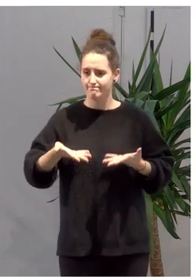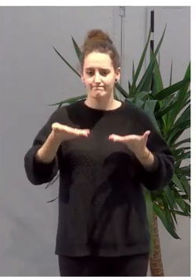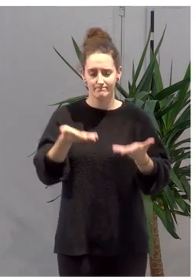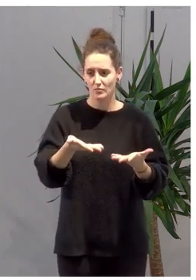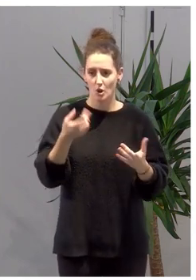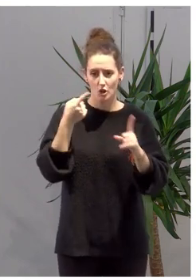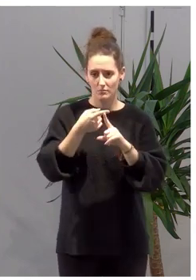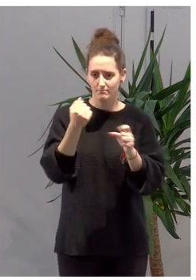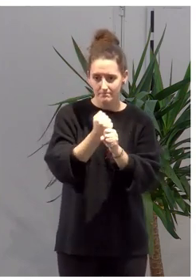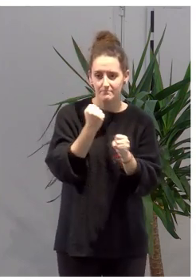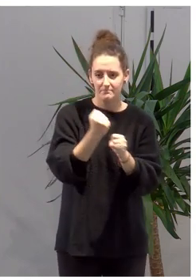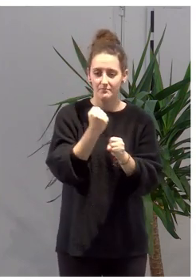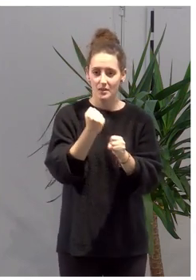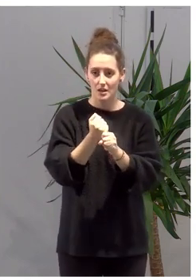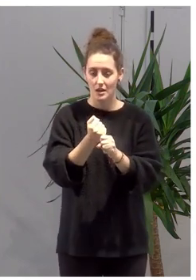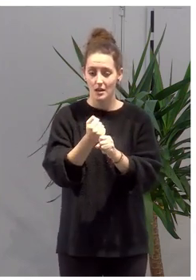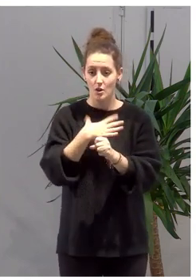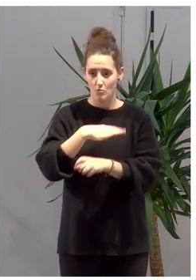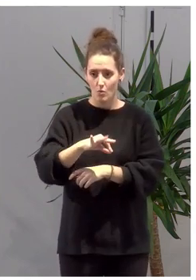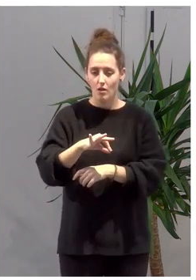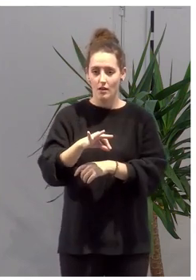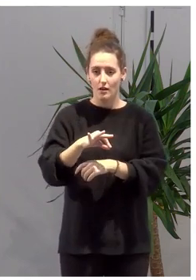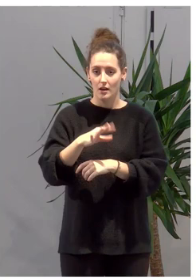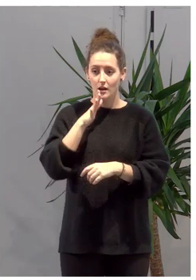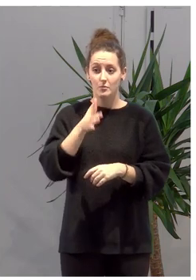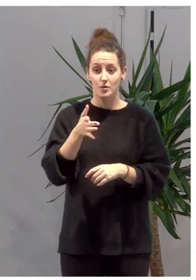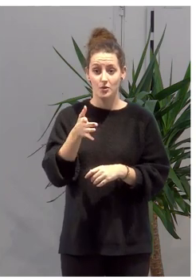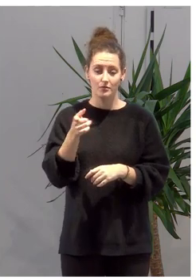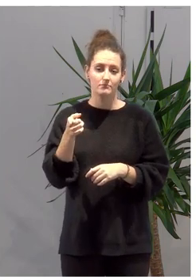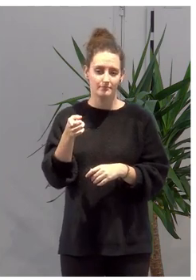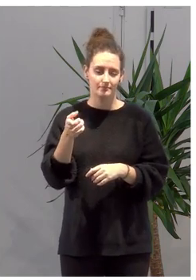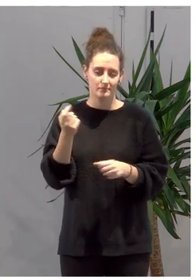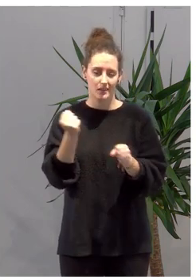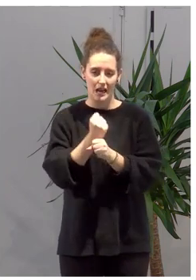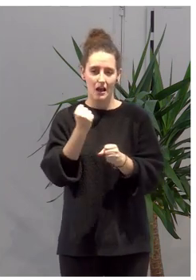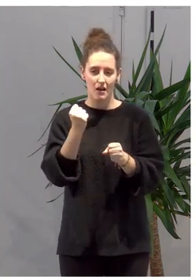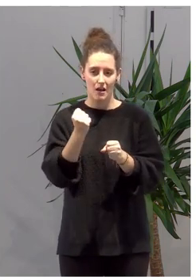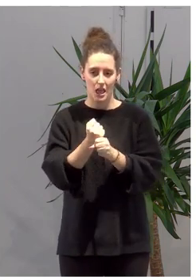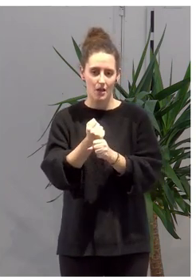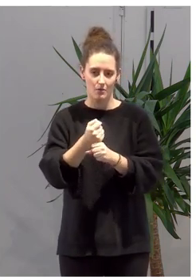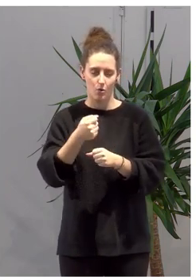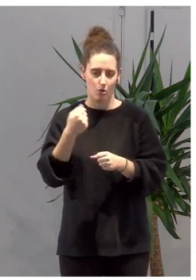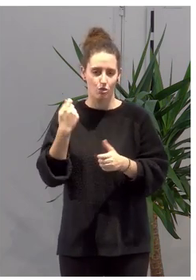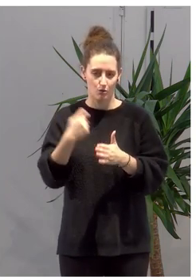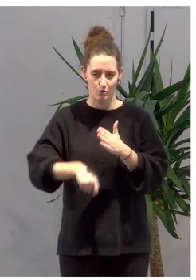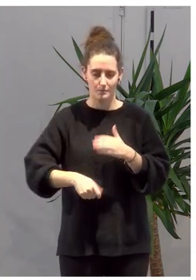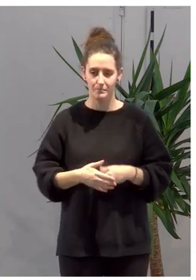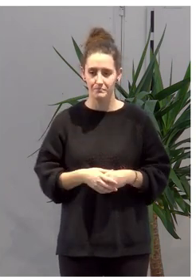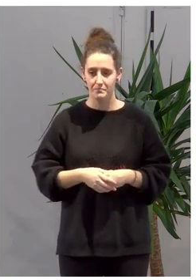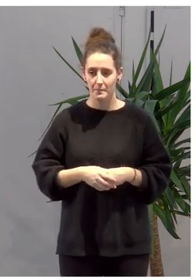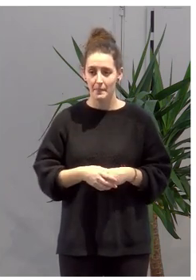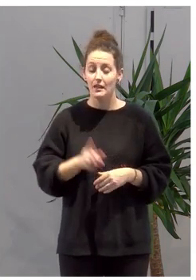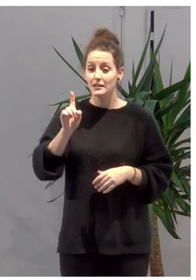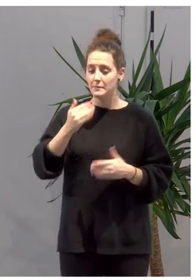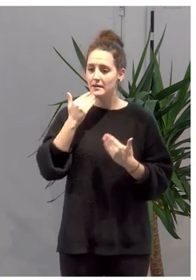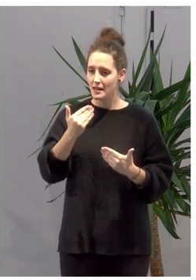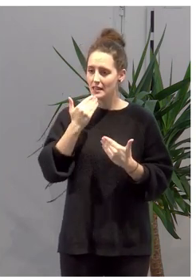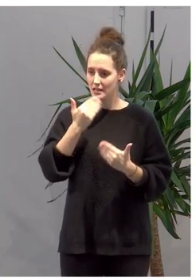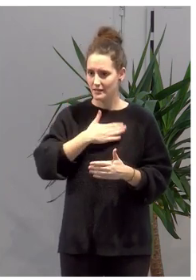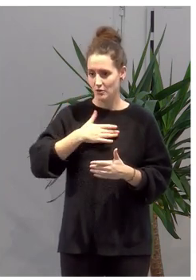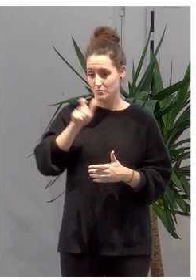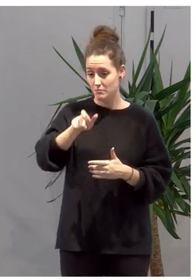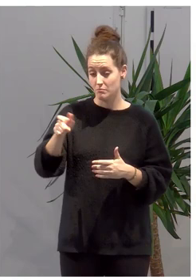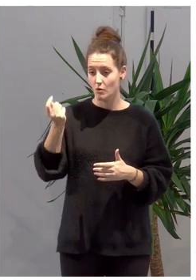posible porque ha sido una tarea ardua. también quiero agradecer a los